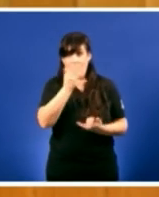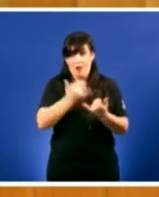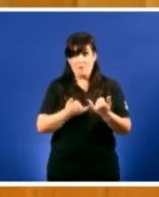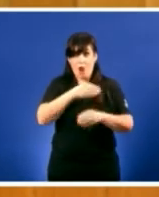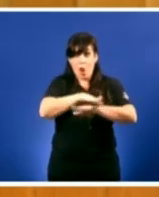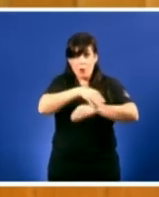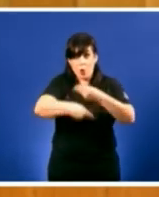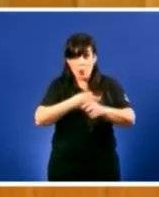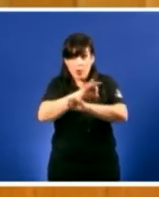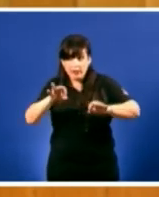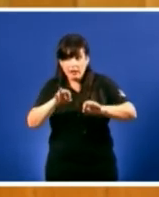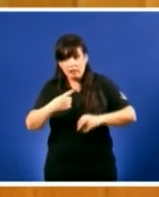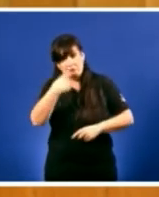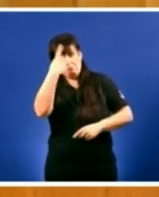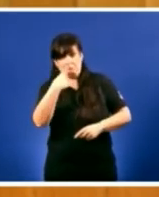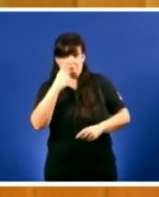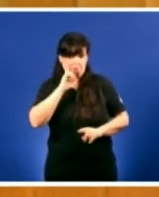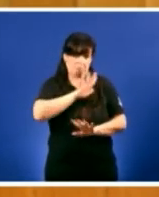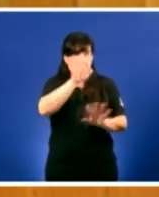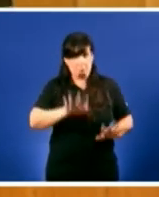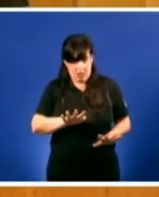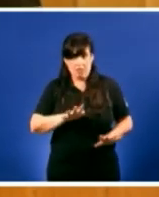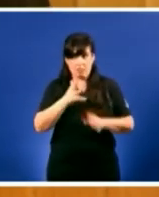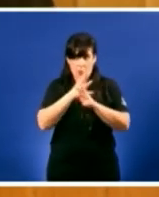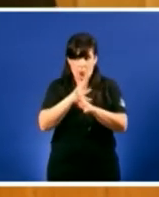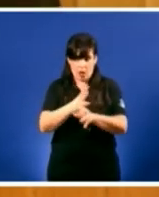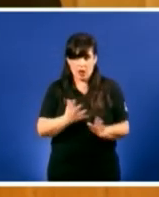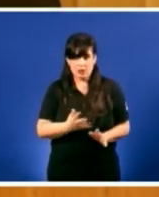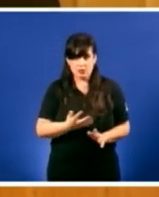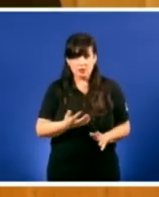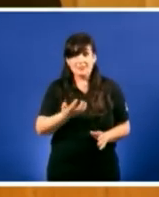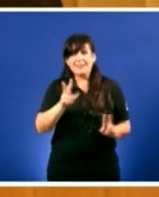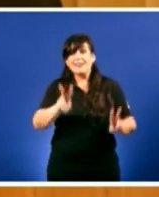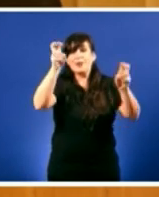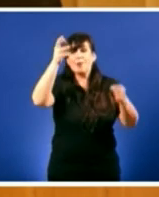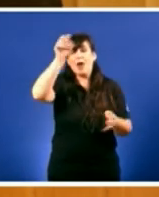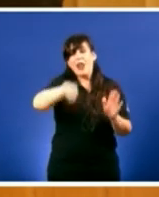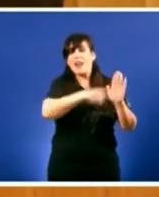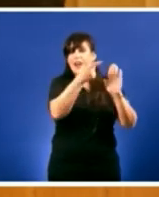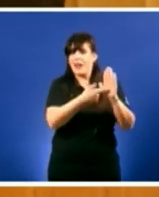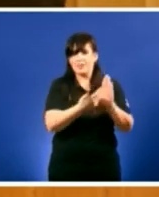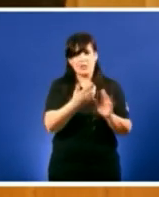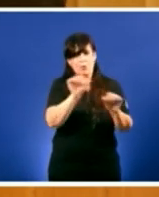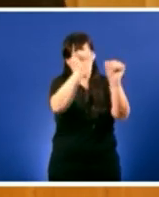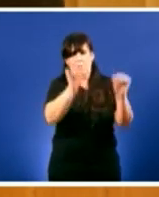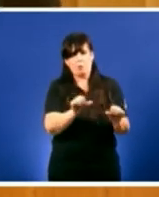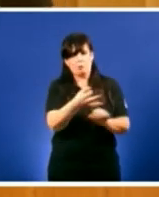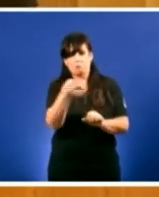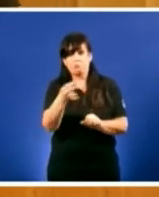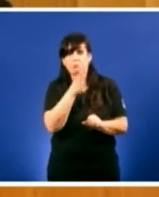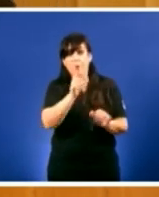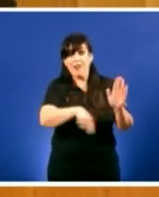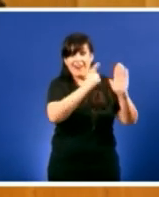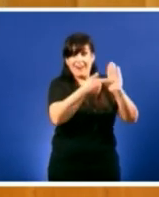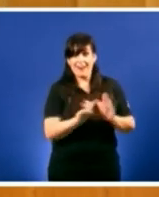temos un bo exemplo na producción legislativa presentaron leis carentes de contido incluso